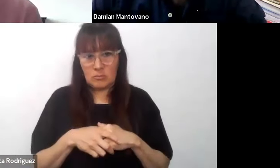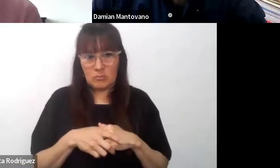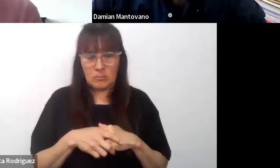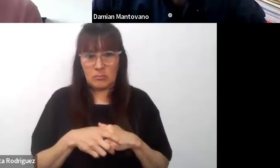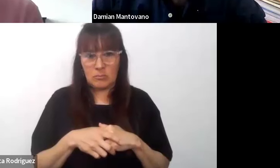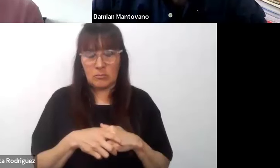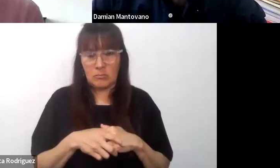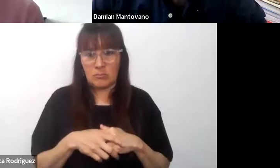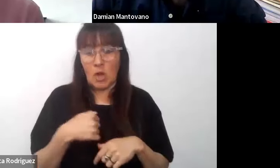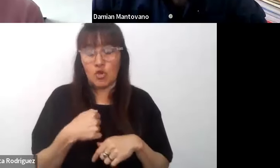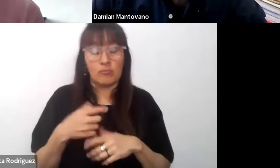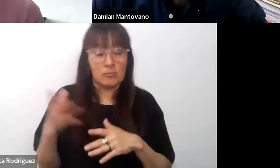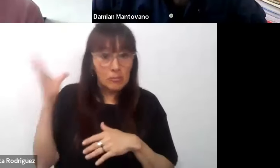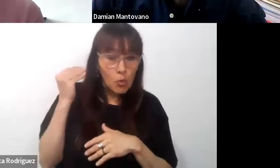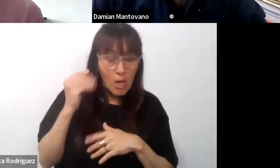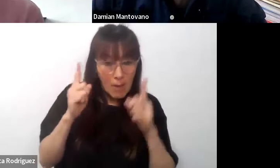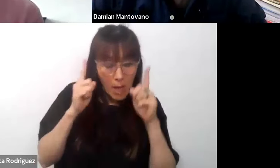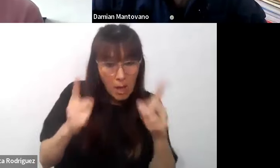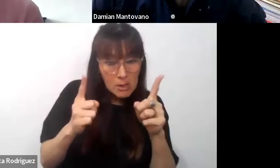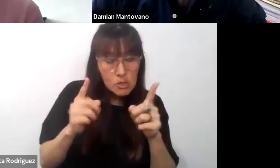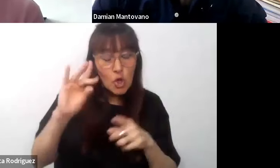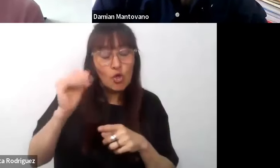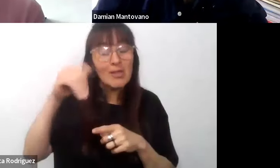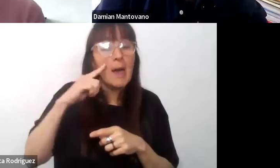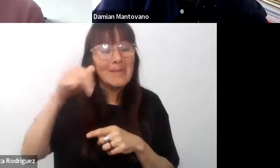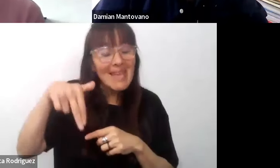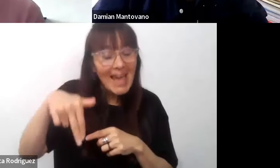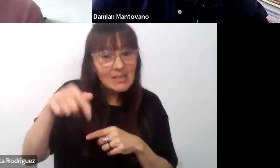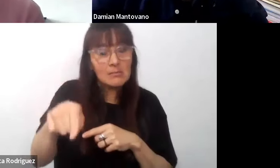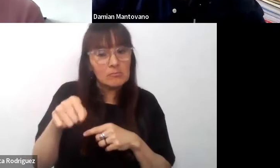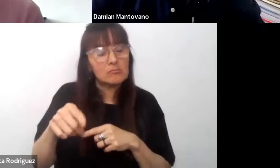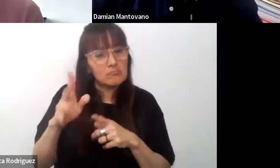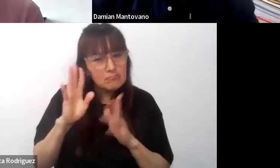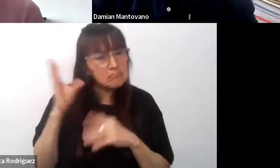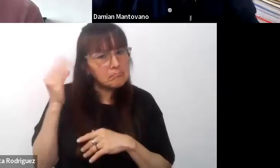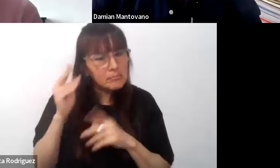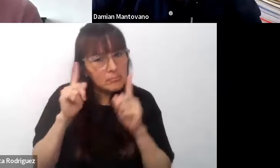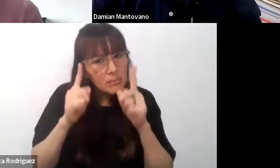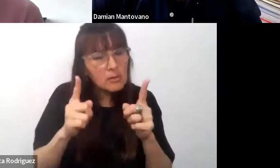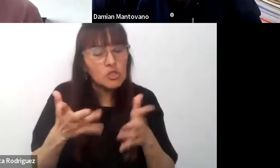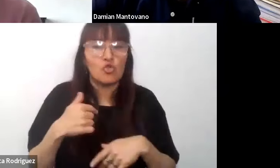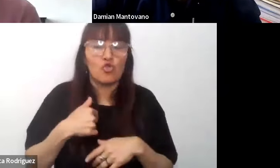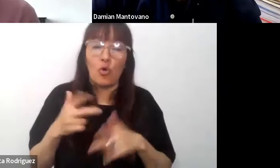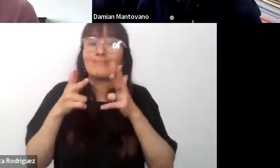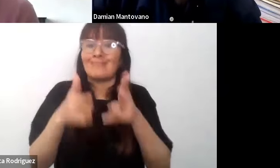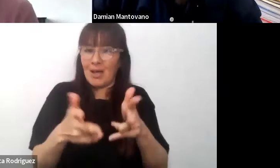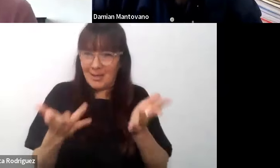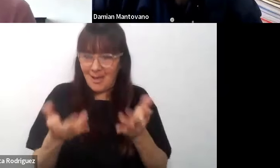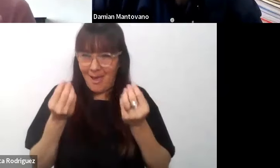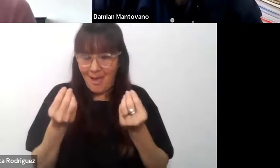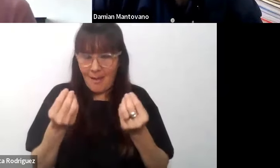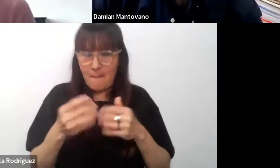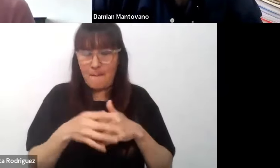yo escuchaba con atención lo que decía Damián y quizás lo que voy a decir es simplemente